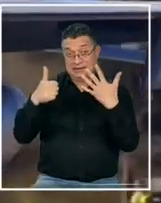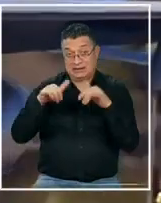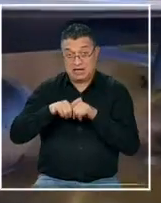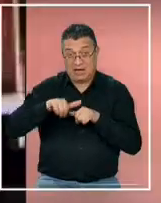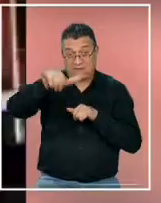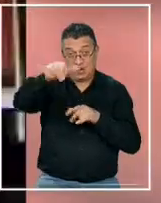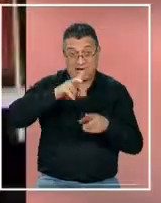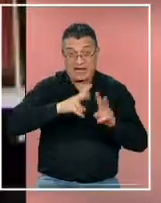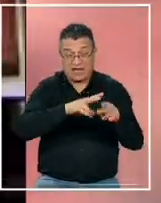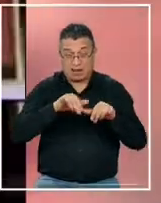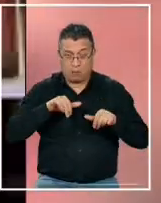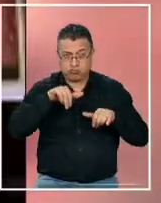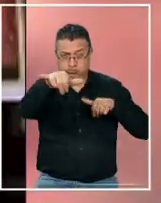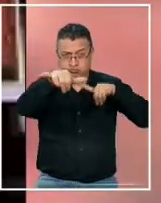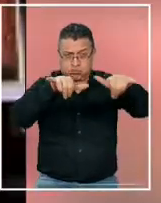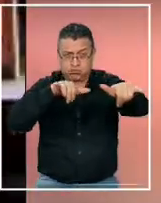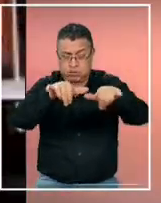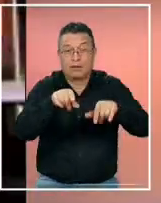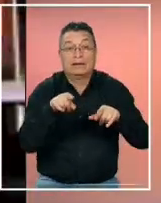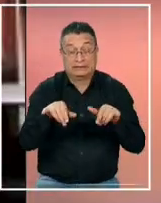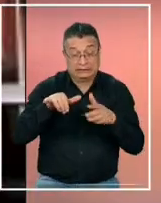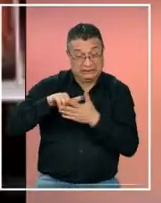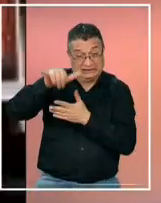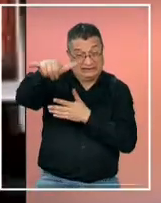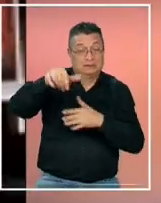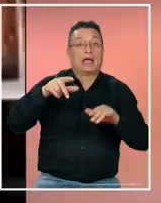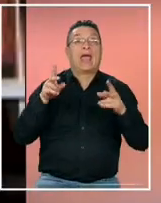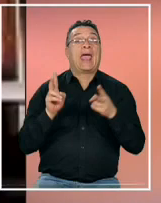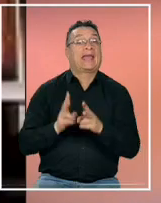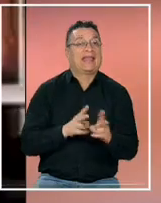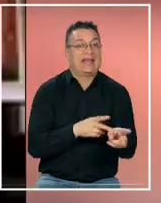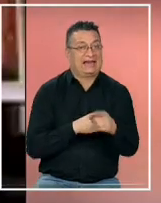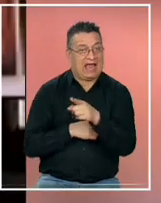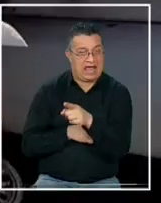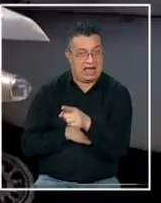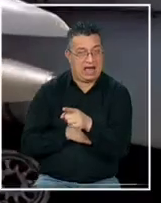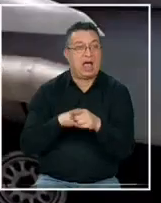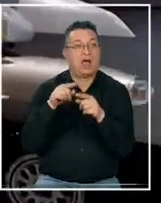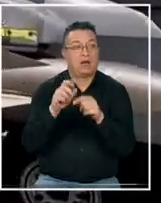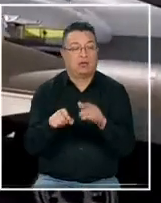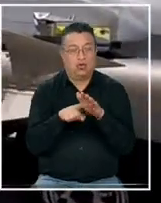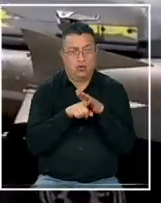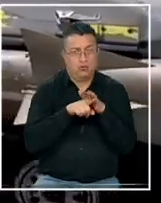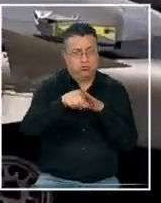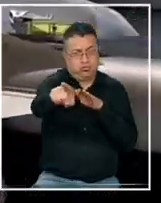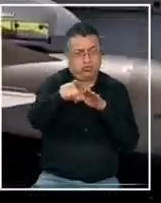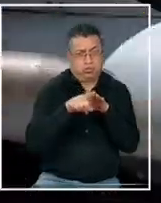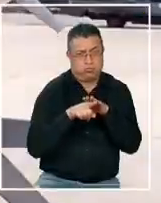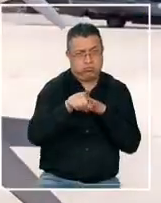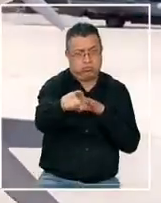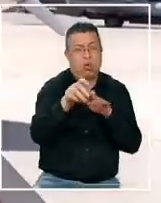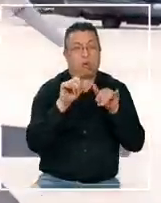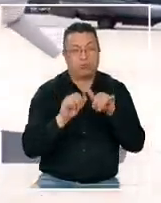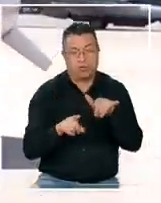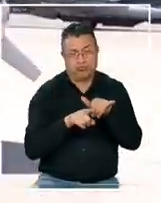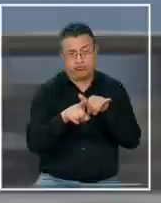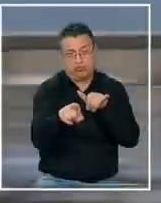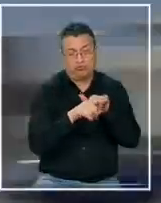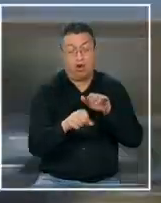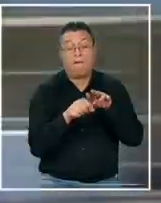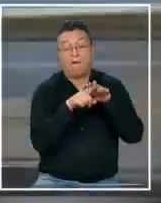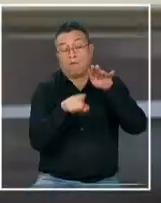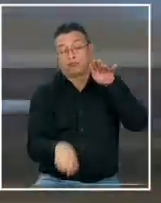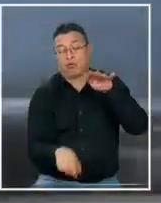caza esas son aeronaves de guerra que pueden disparar misiles o bombas incluso